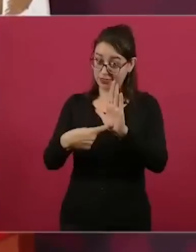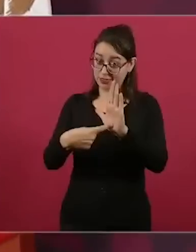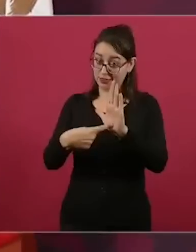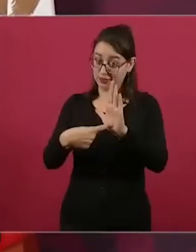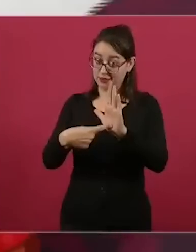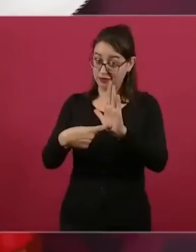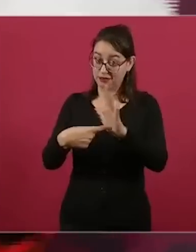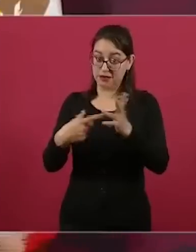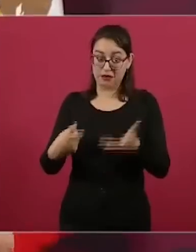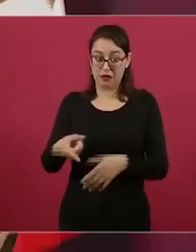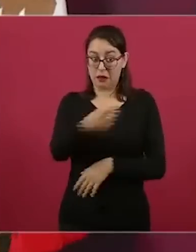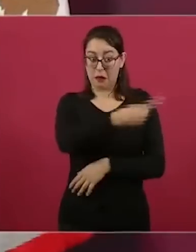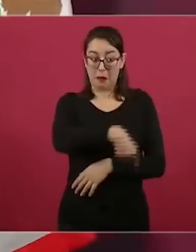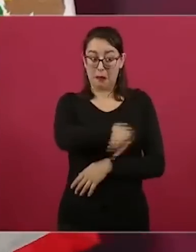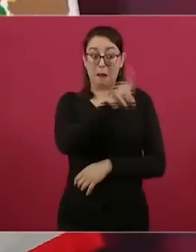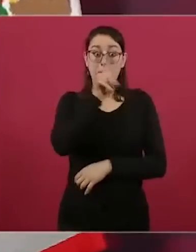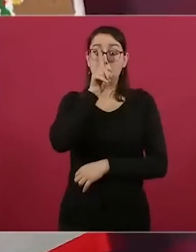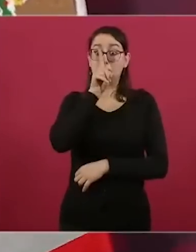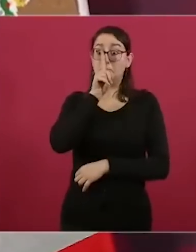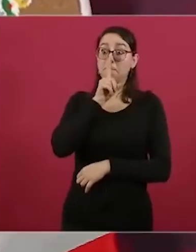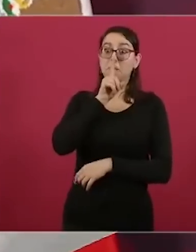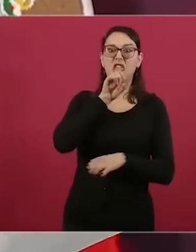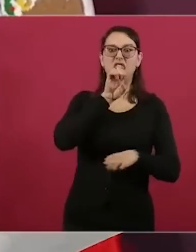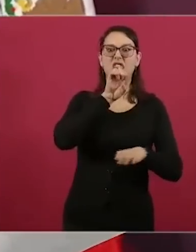porque nos ha costado mucho